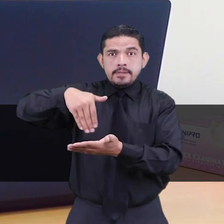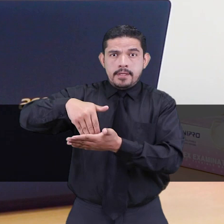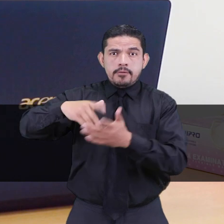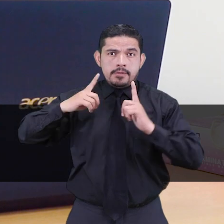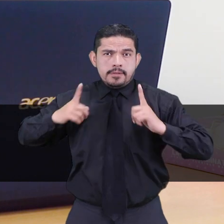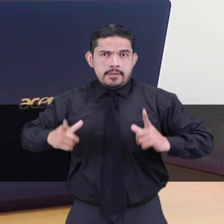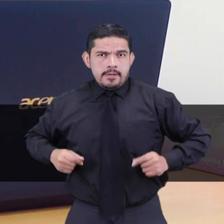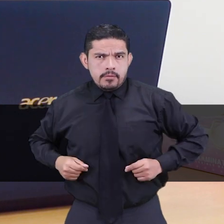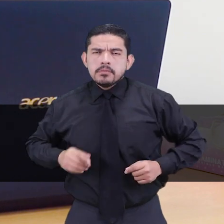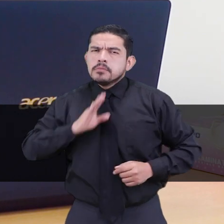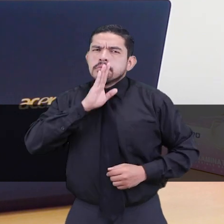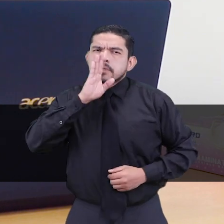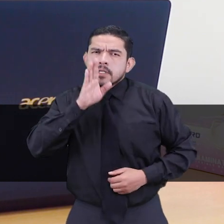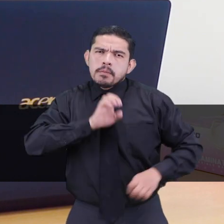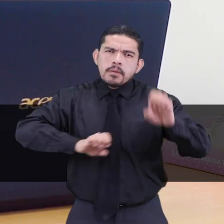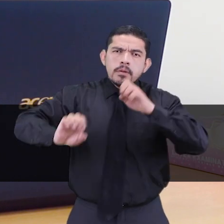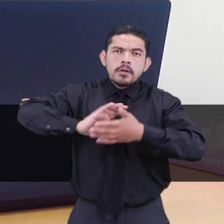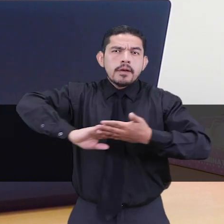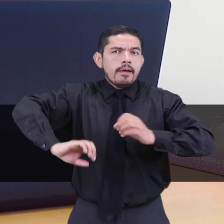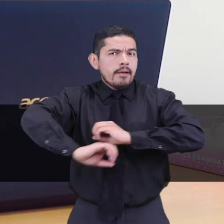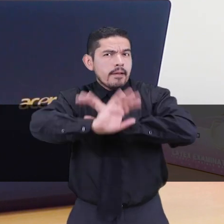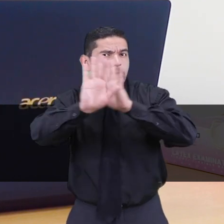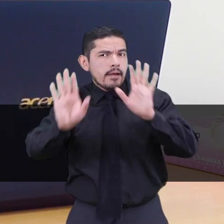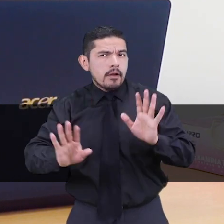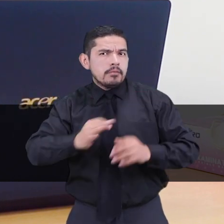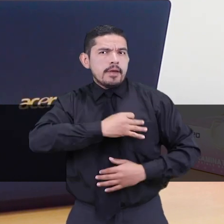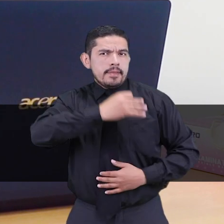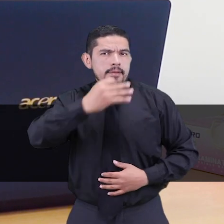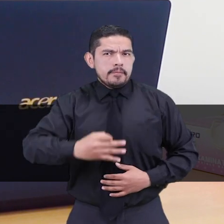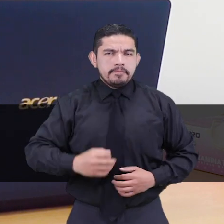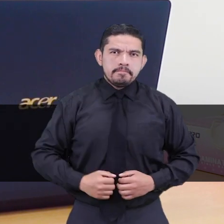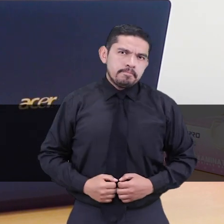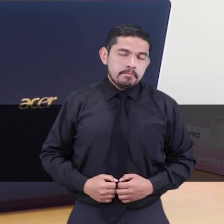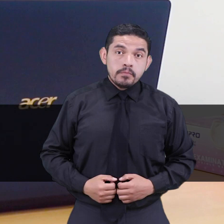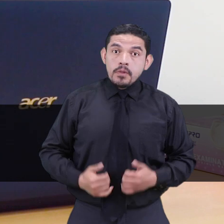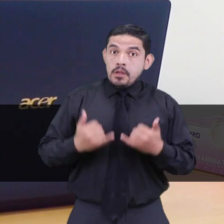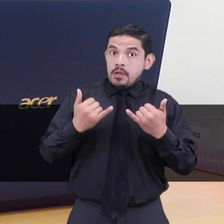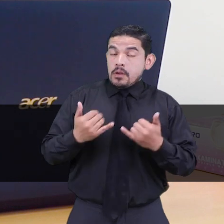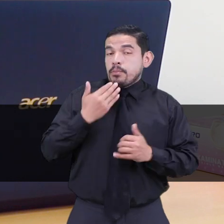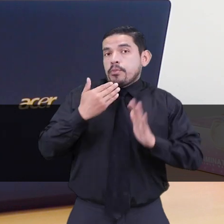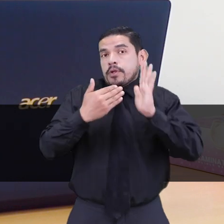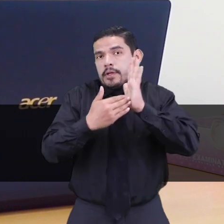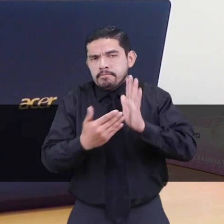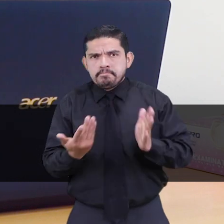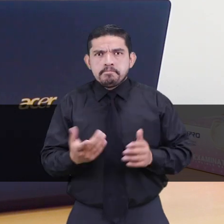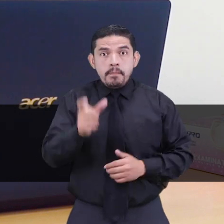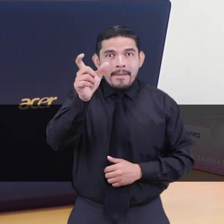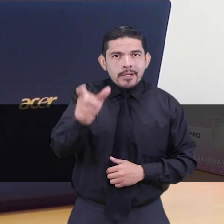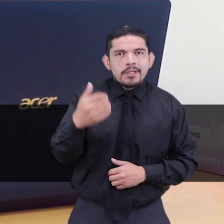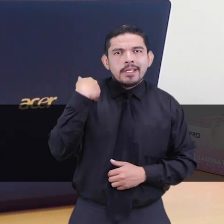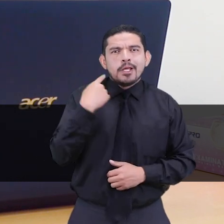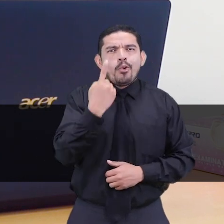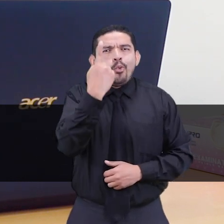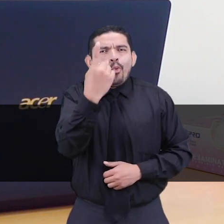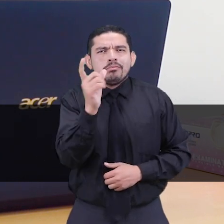operativas siempre se han caracterizado por su transparencia y por su ética. Ahora, el hecho de que una persona maneje